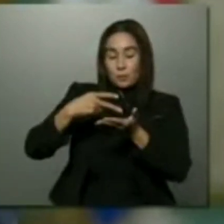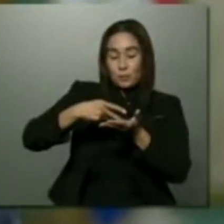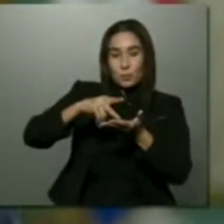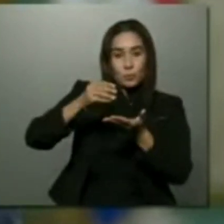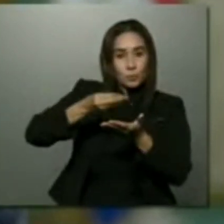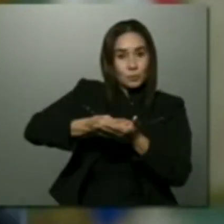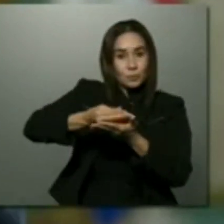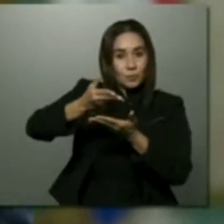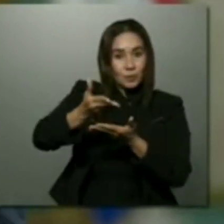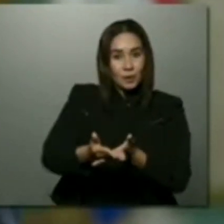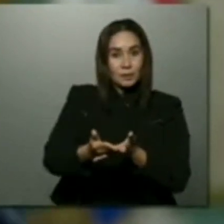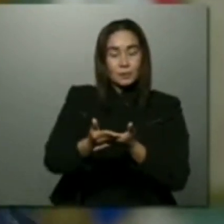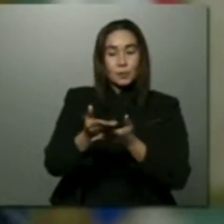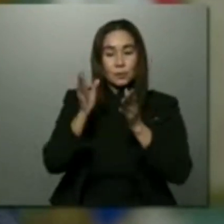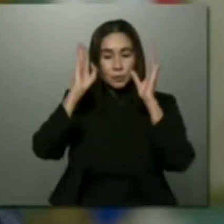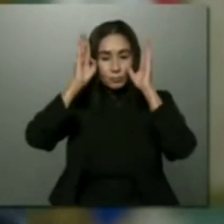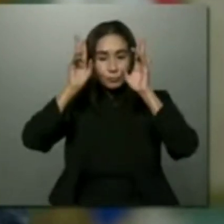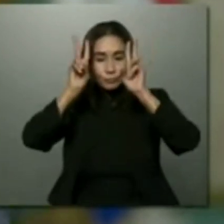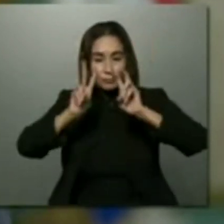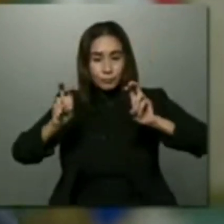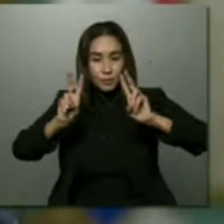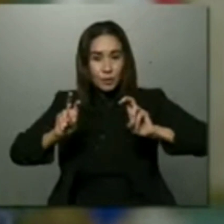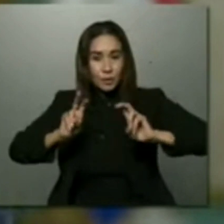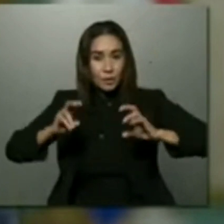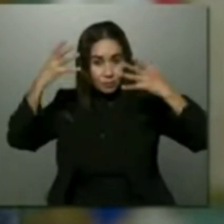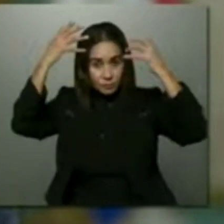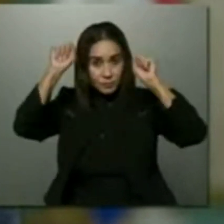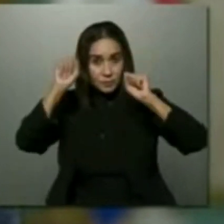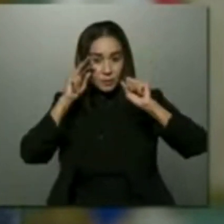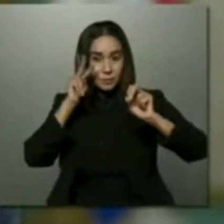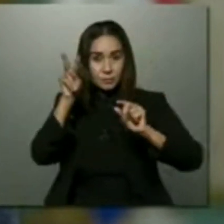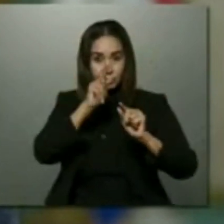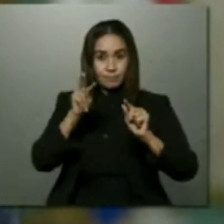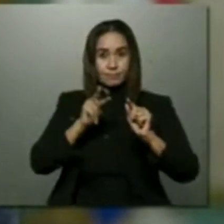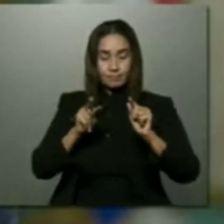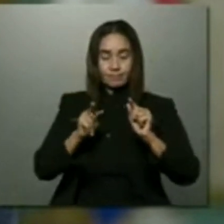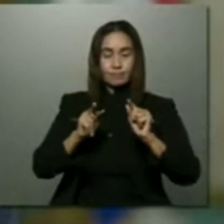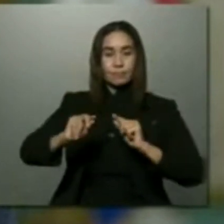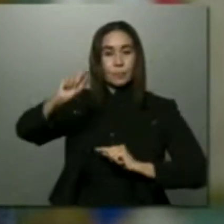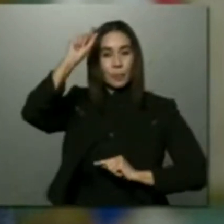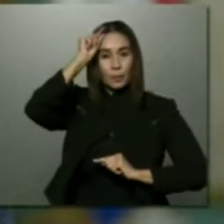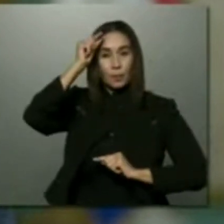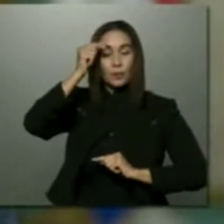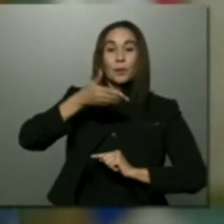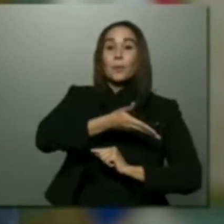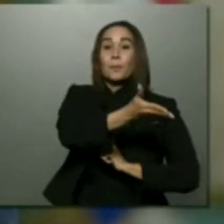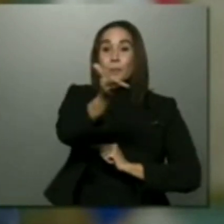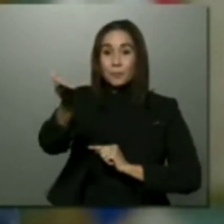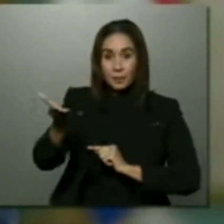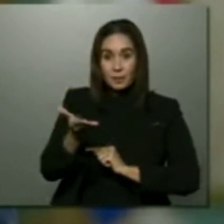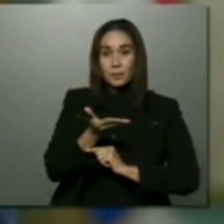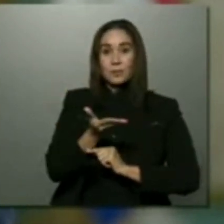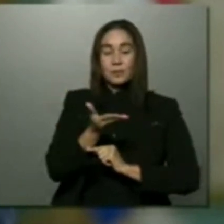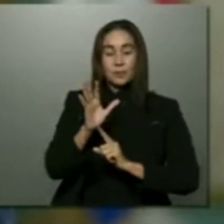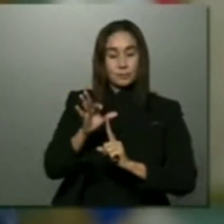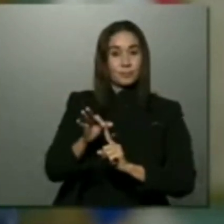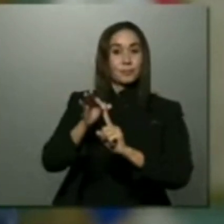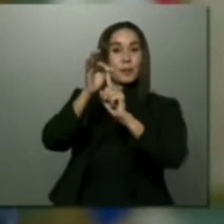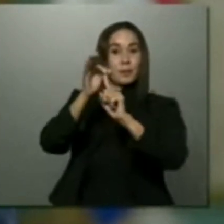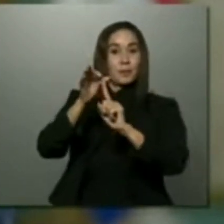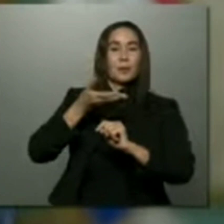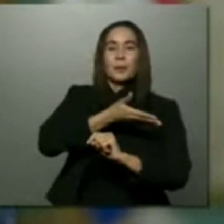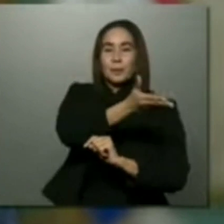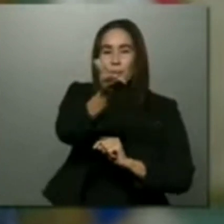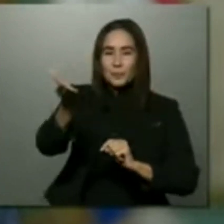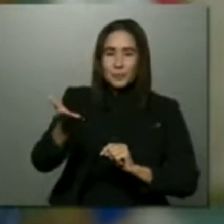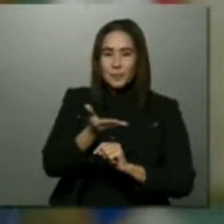gasto que no esté bajo la lupa de este presidente. Gobierno para ustedes, exclusivamente para